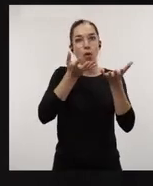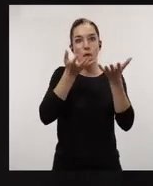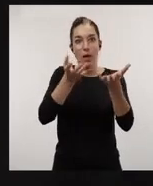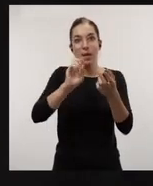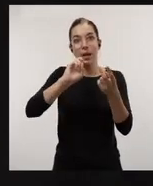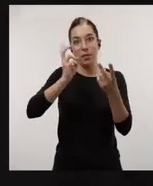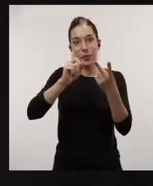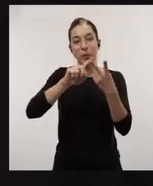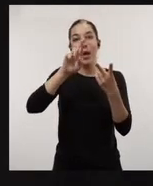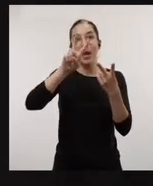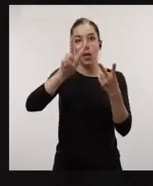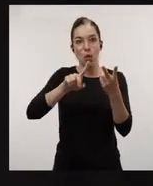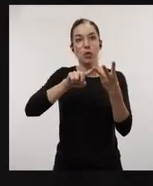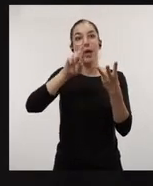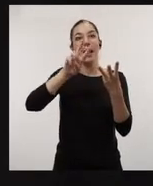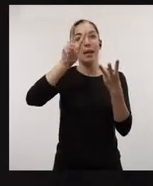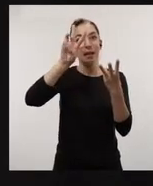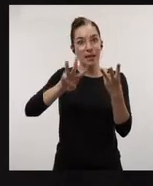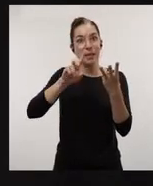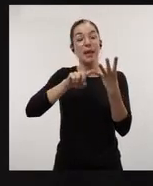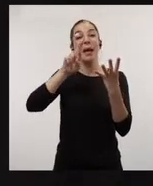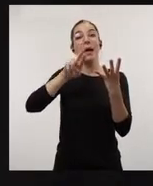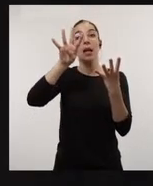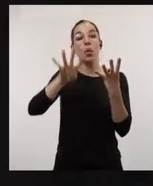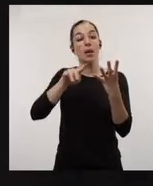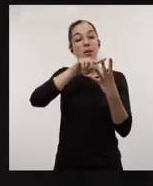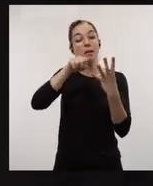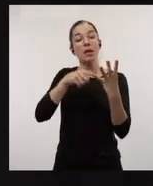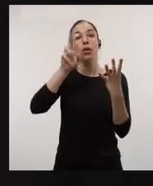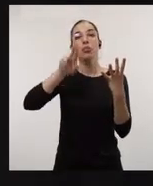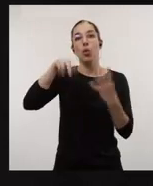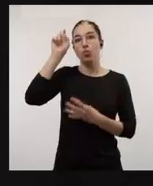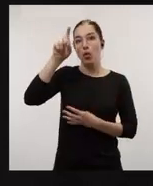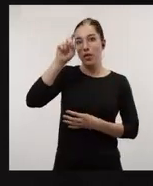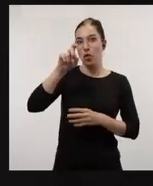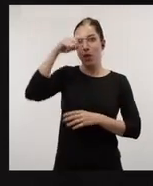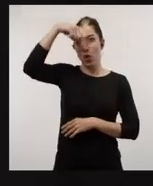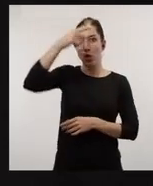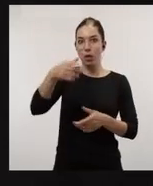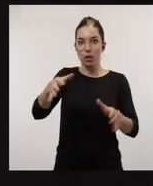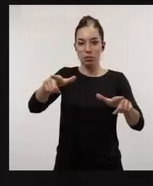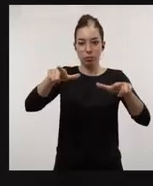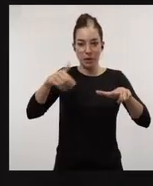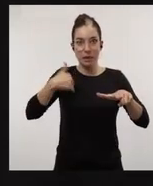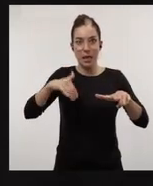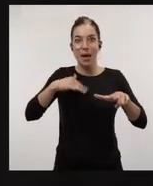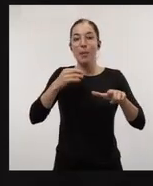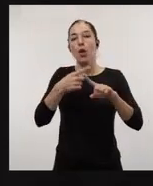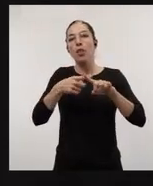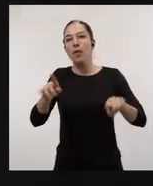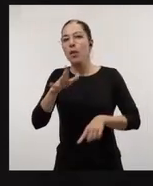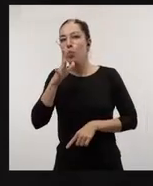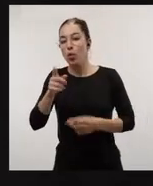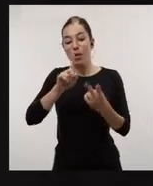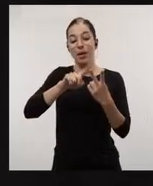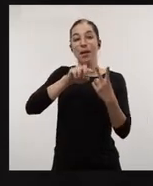bloque de R2, R3 y R4, que ya serían profesores doctores, investigadores doctores, pero la diferencia está en que un R2